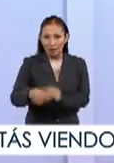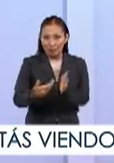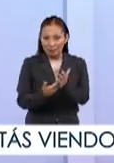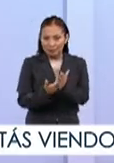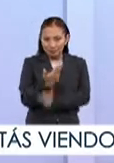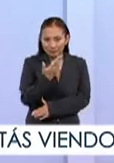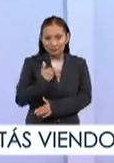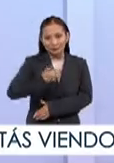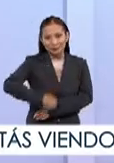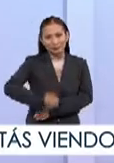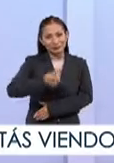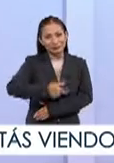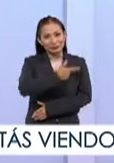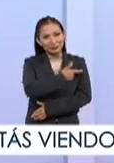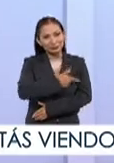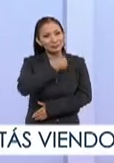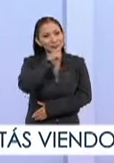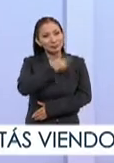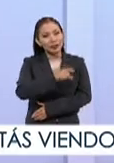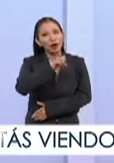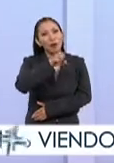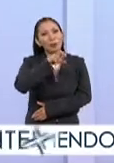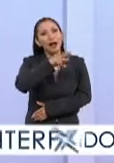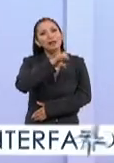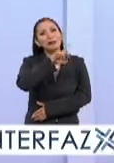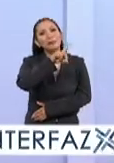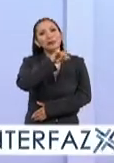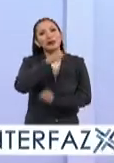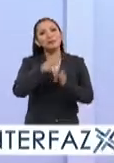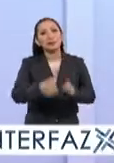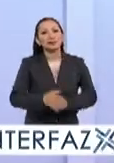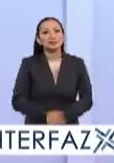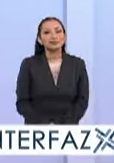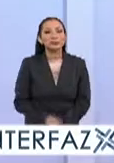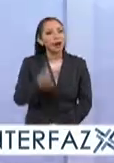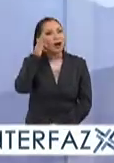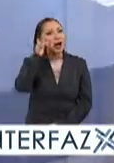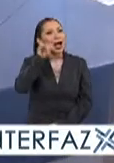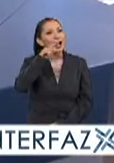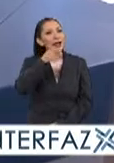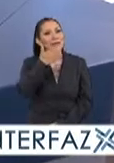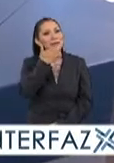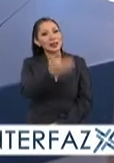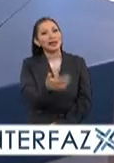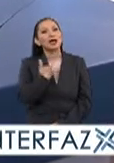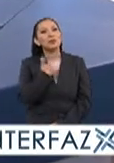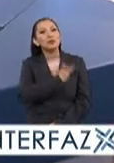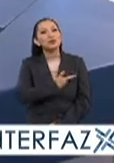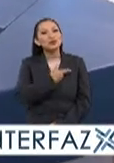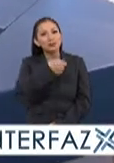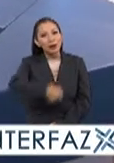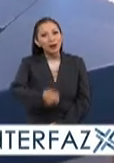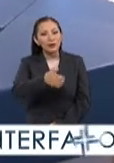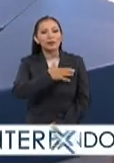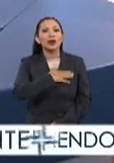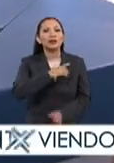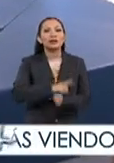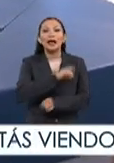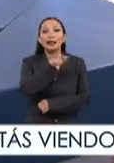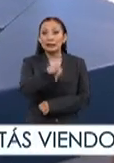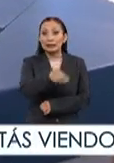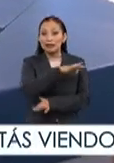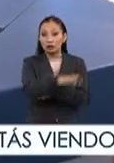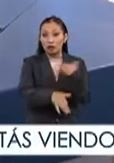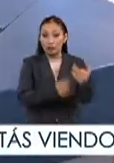mañana, saludo con muchísimo gusto también a Omar Cepeda. Omar, ¿cómo estás? Hola Ana Cris, muy bien, es un gusto saludarte, muy buenos días